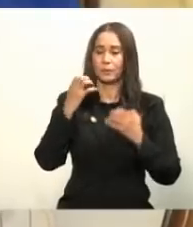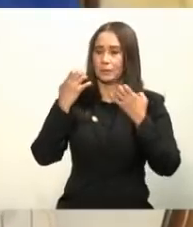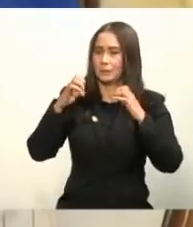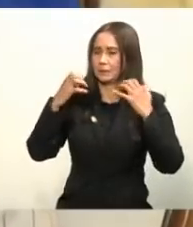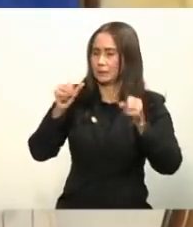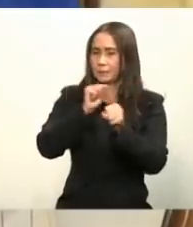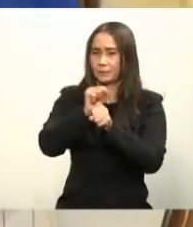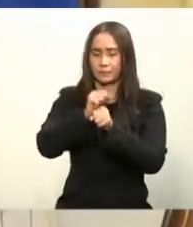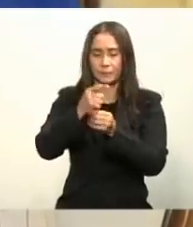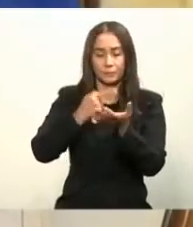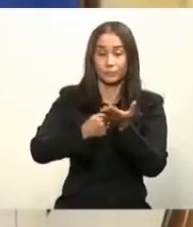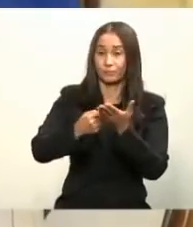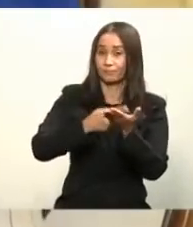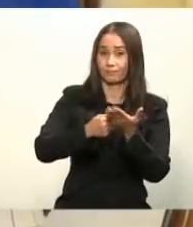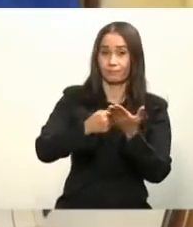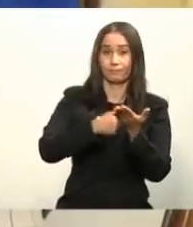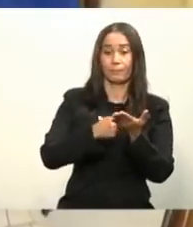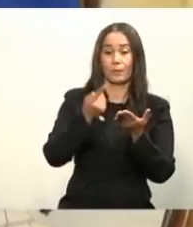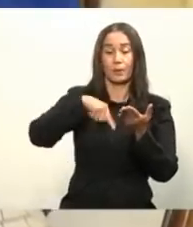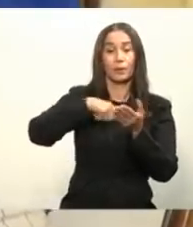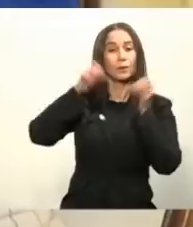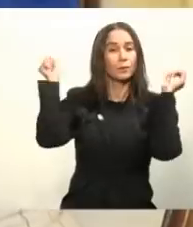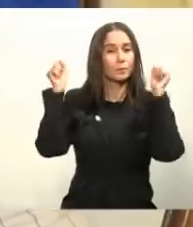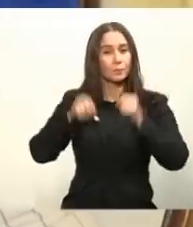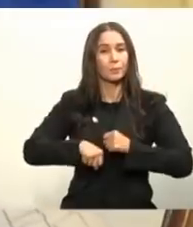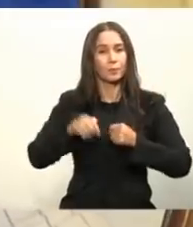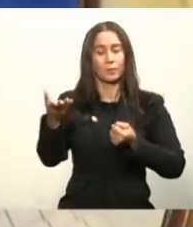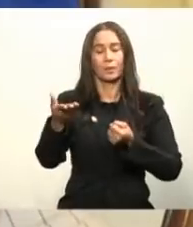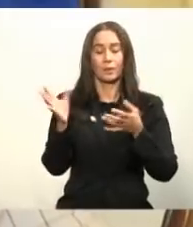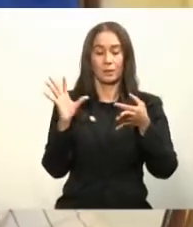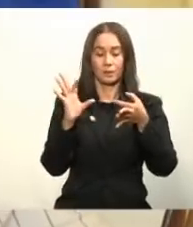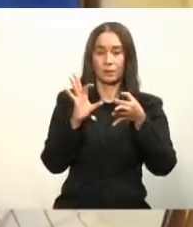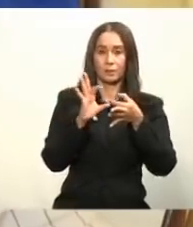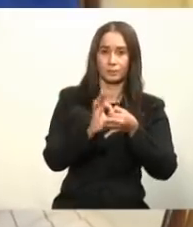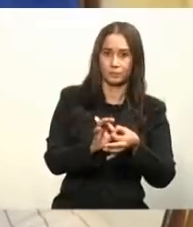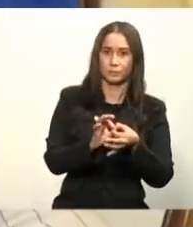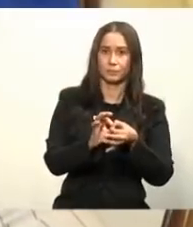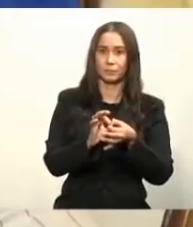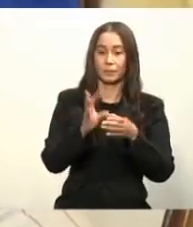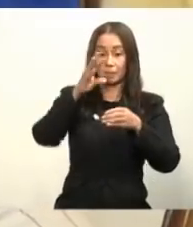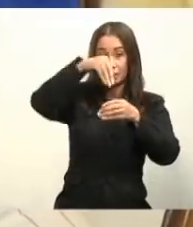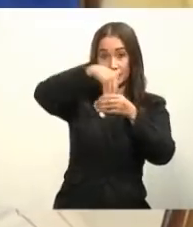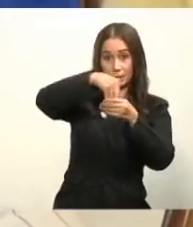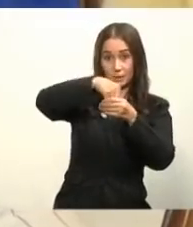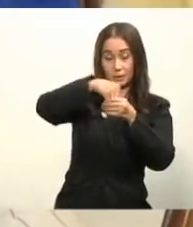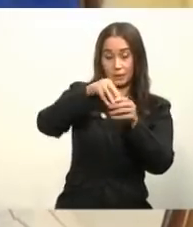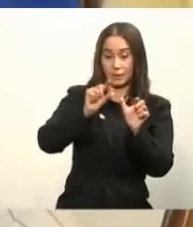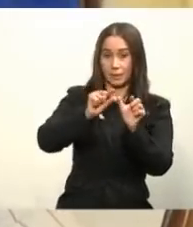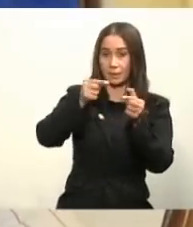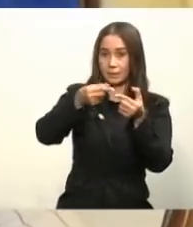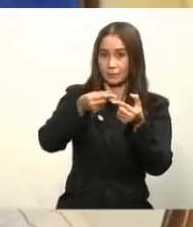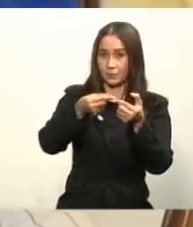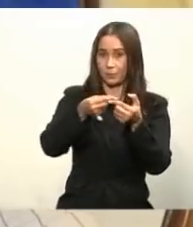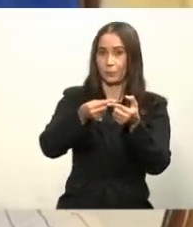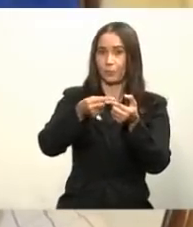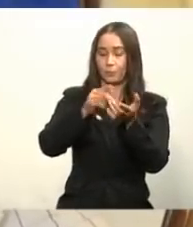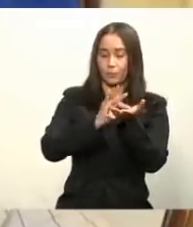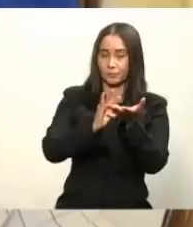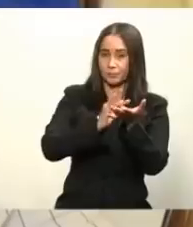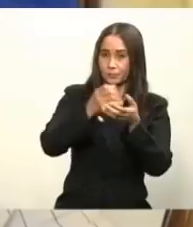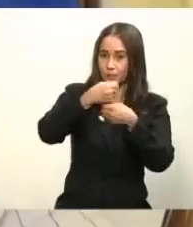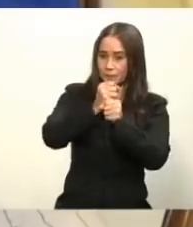muchas conversaciones para poder nosotros enlazar en la cola de todas esas farmacéuticas y que nos